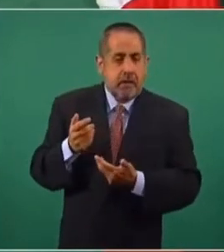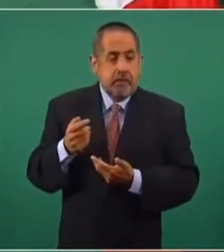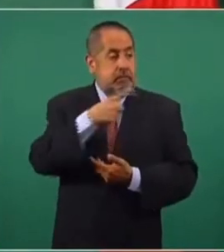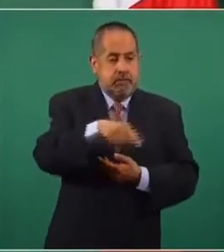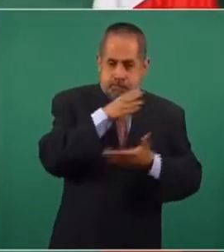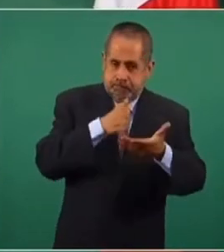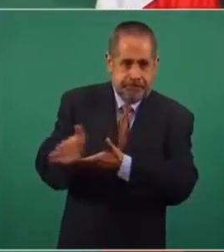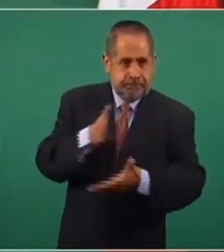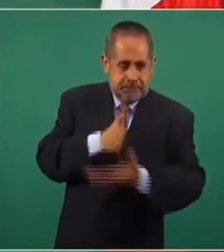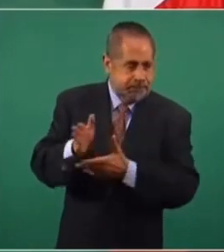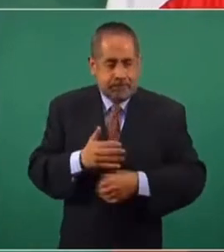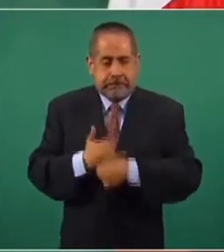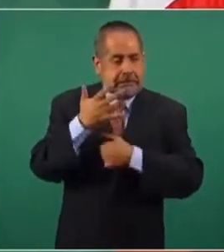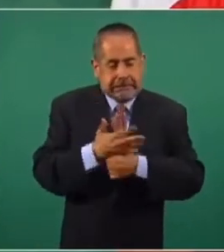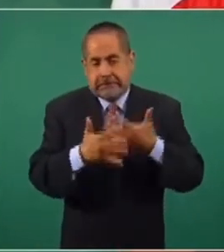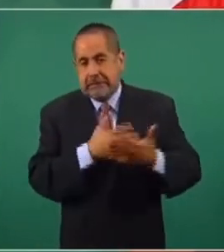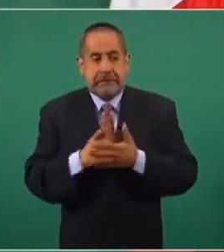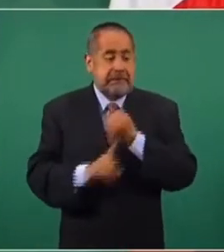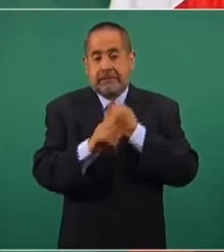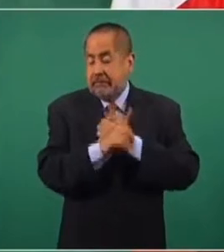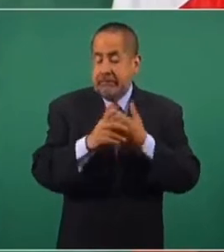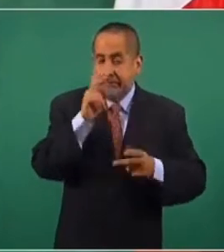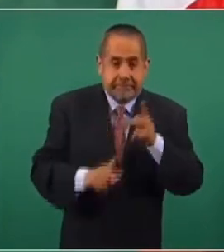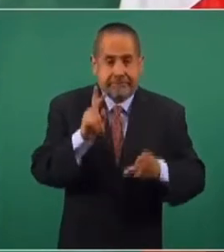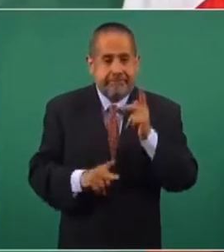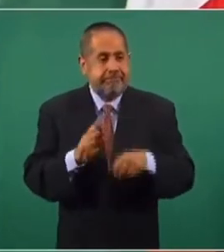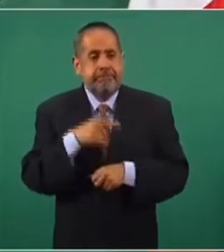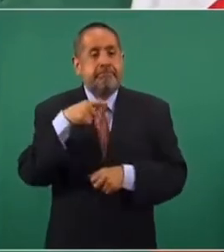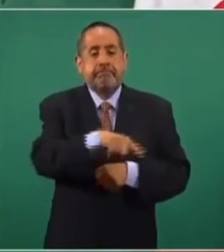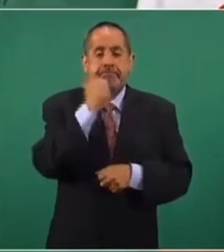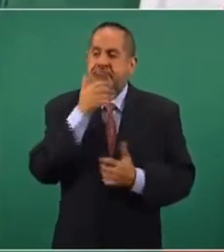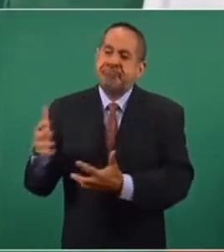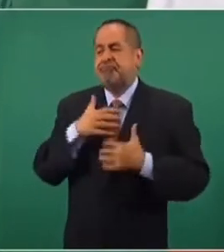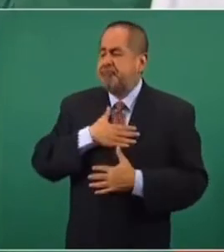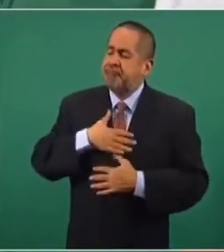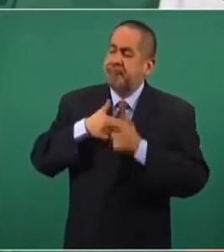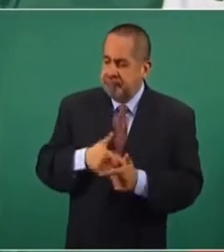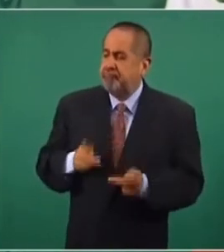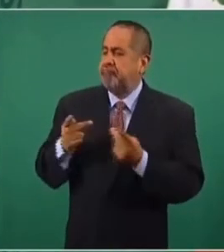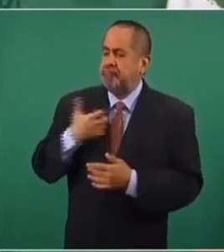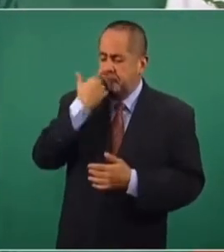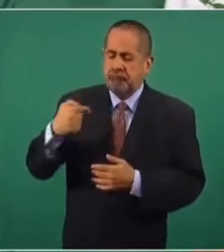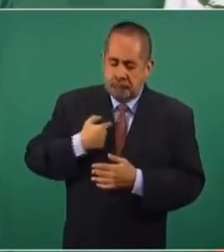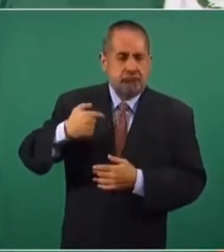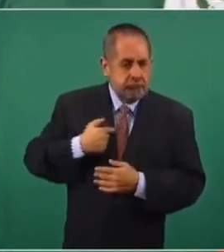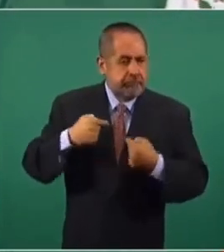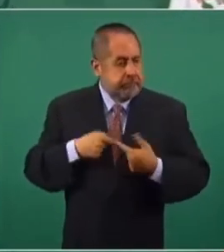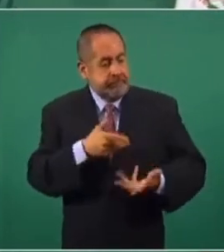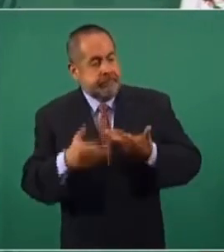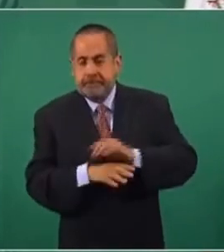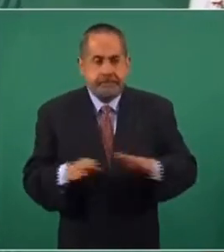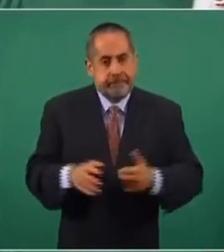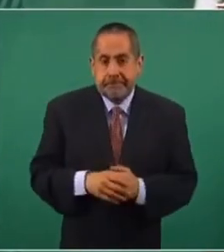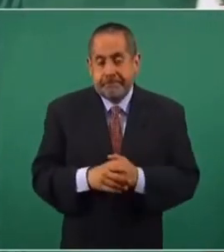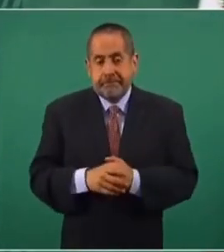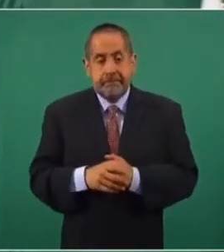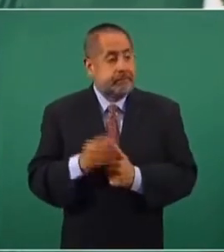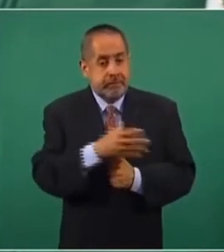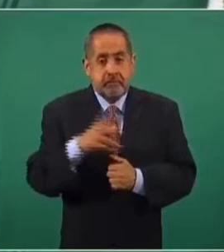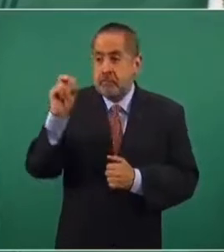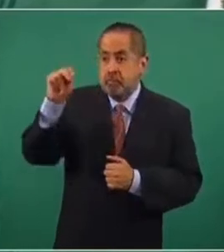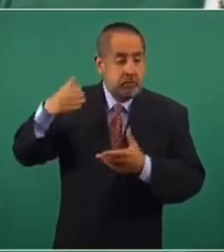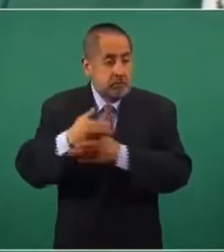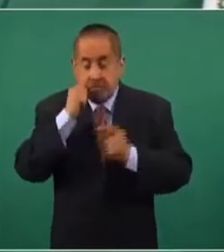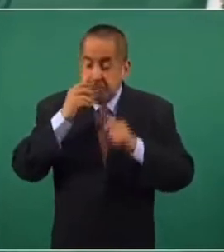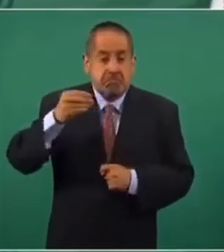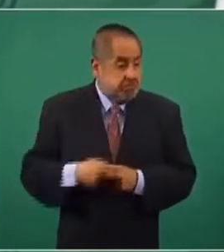queriendo meterse para seguir ellos acaparando las compras, aún con la participación de